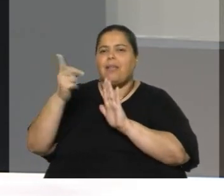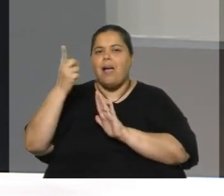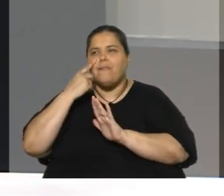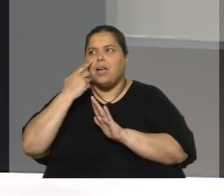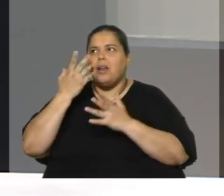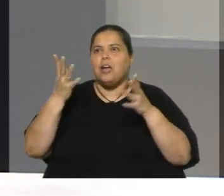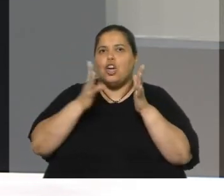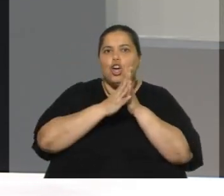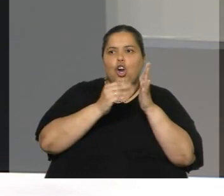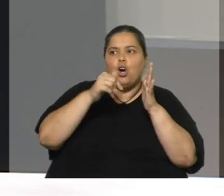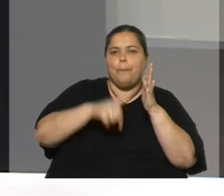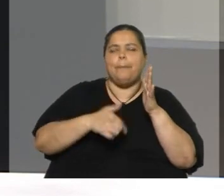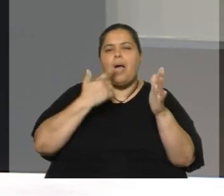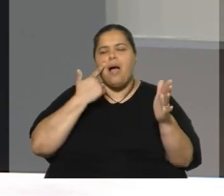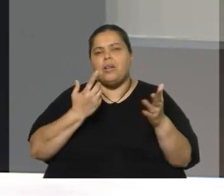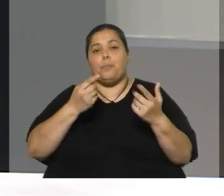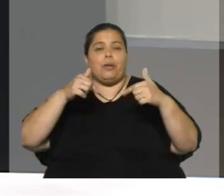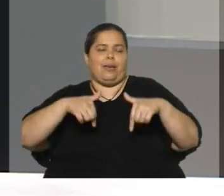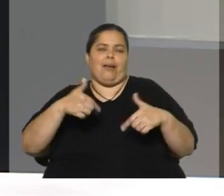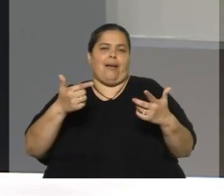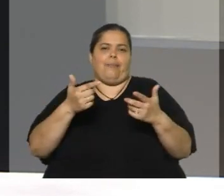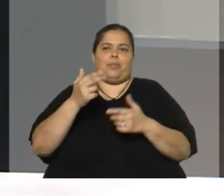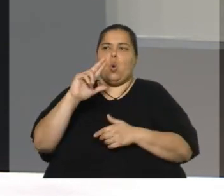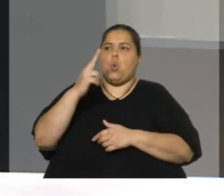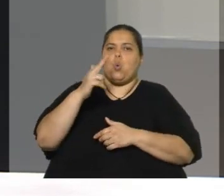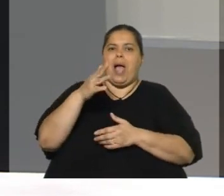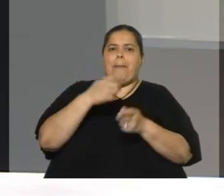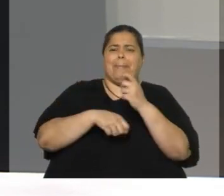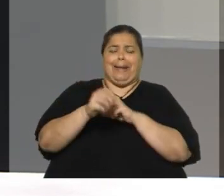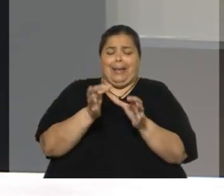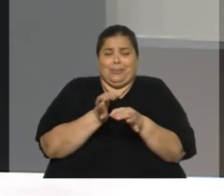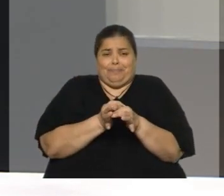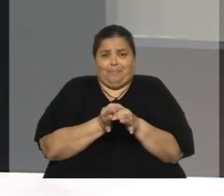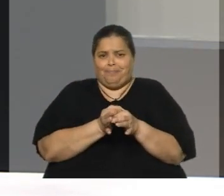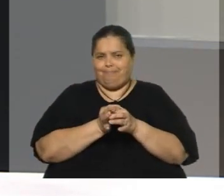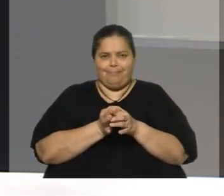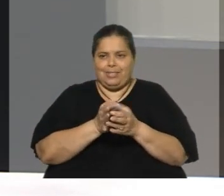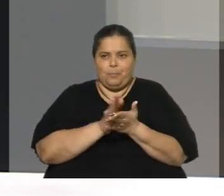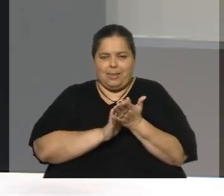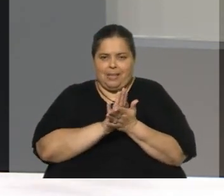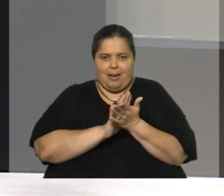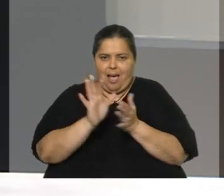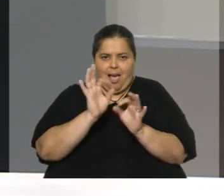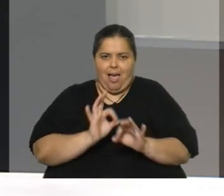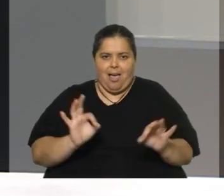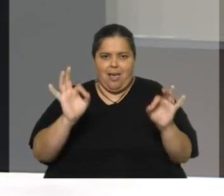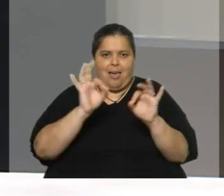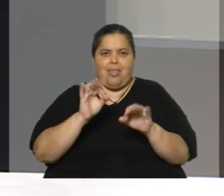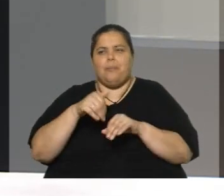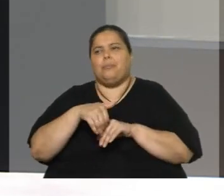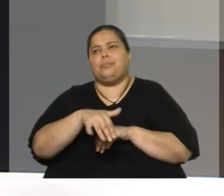pensando que Uruguay es un mercado prácticamente insignificante. O se tiene que dar una serie de procesos y hablan que no va a pasar nada, por lo menos en 10 años.